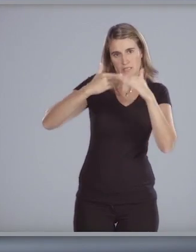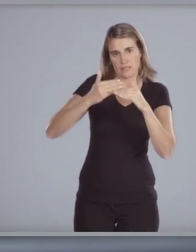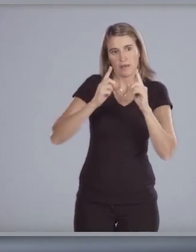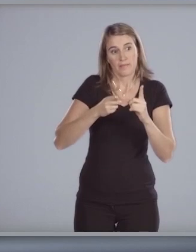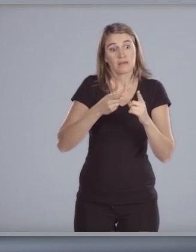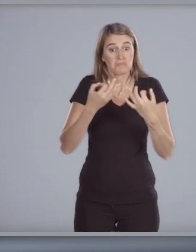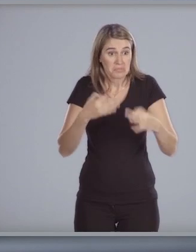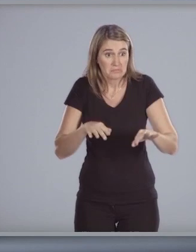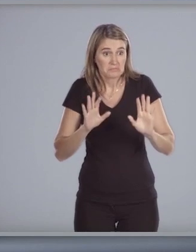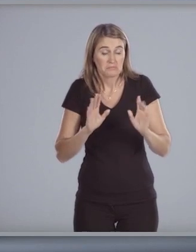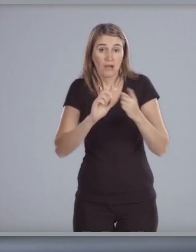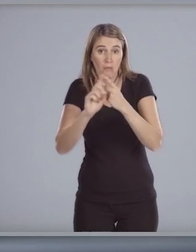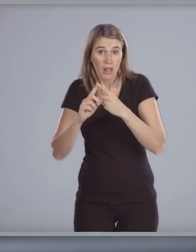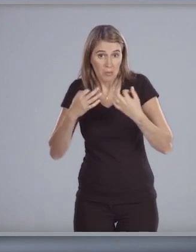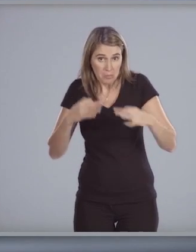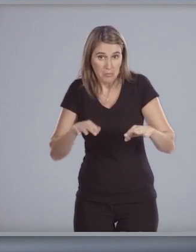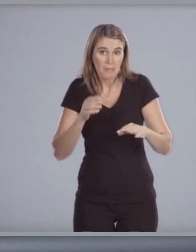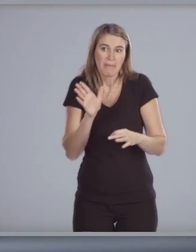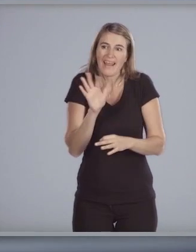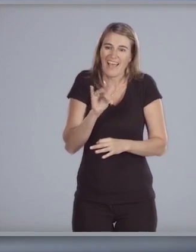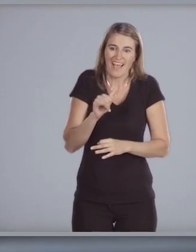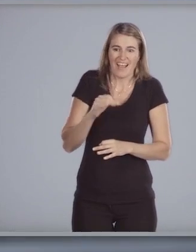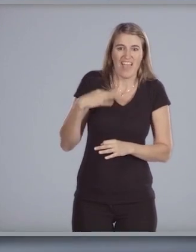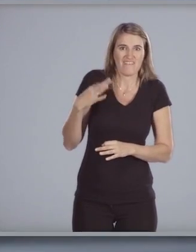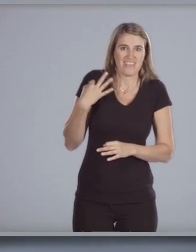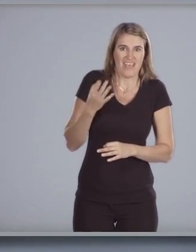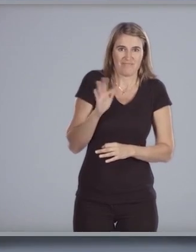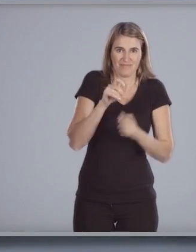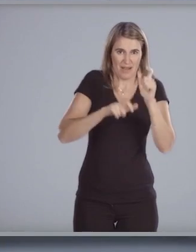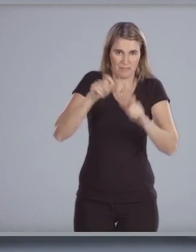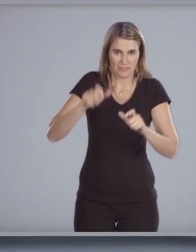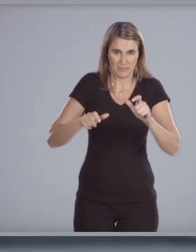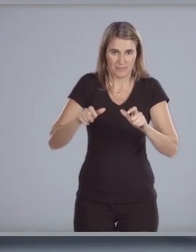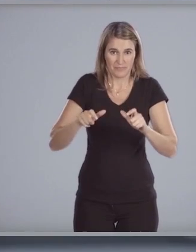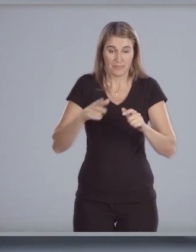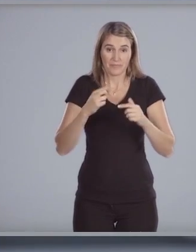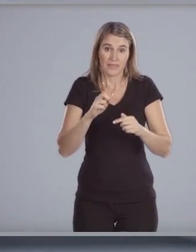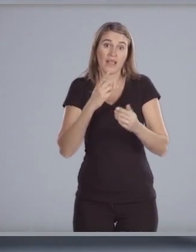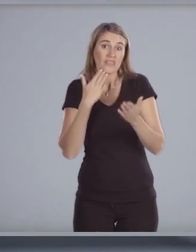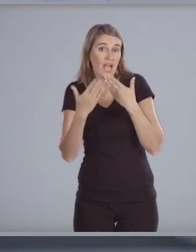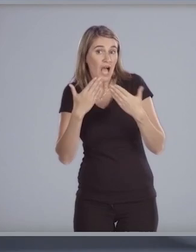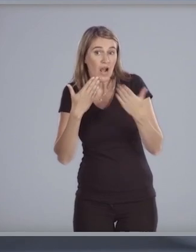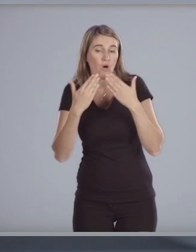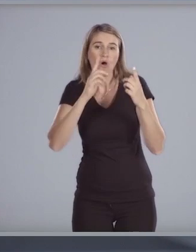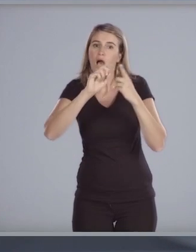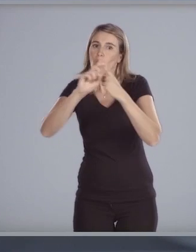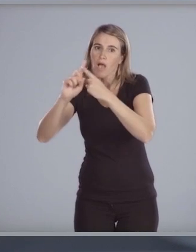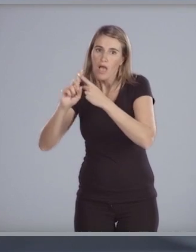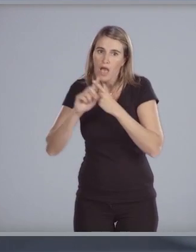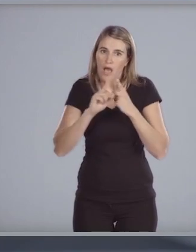bien del país y tangibles además en la vida cotidiana de su gente pero el diálogo y